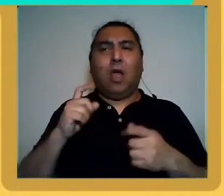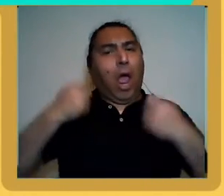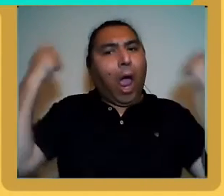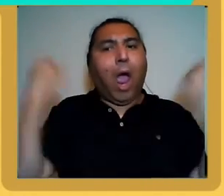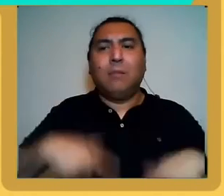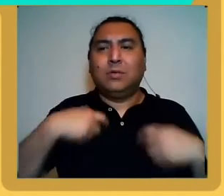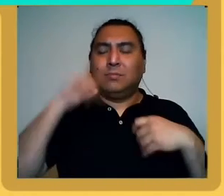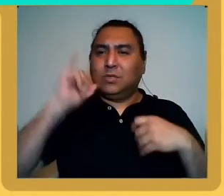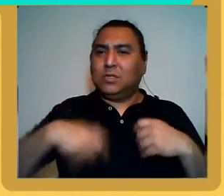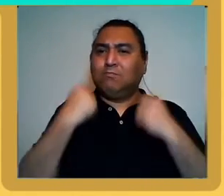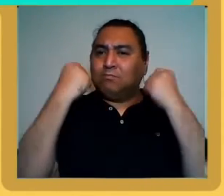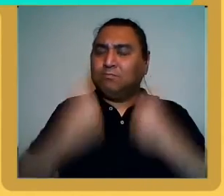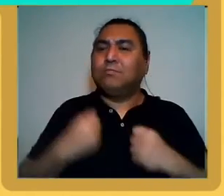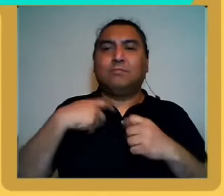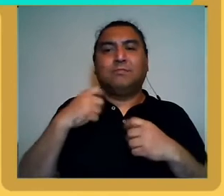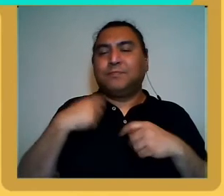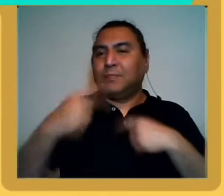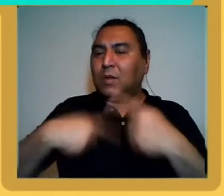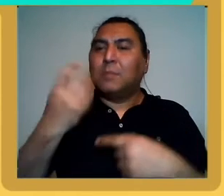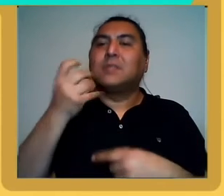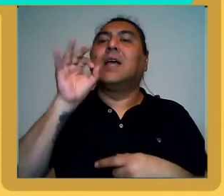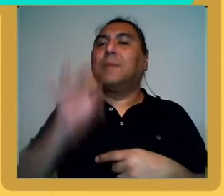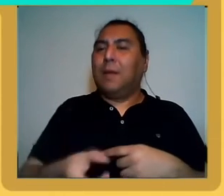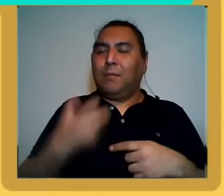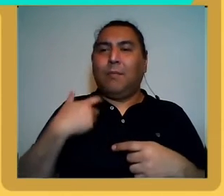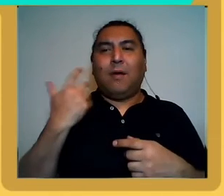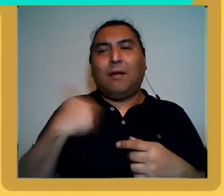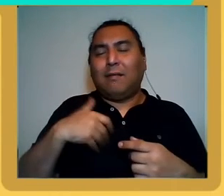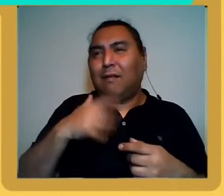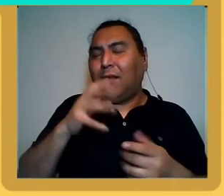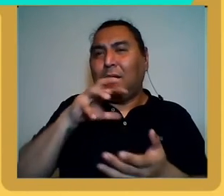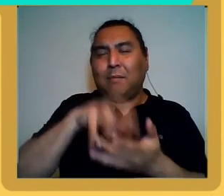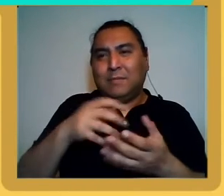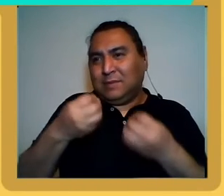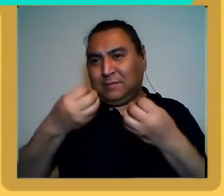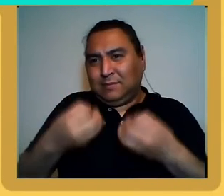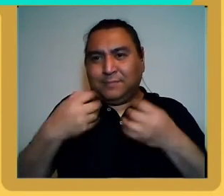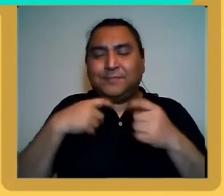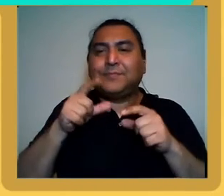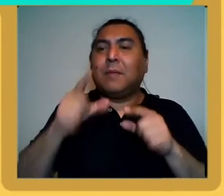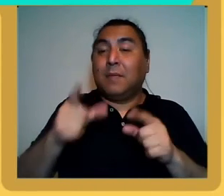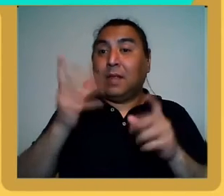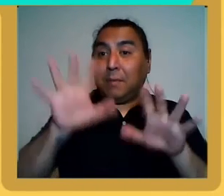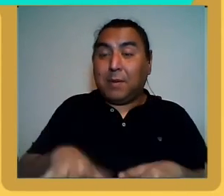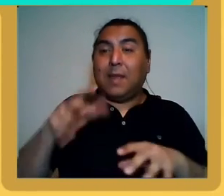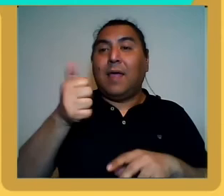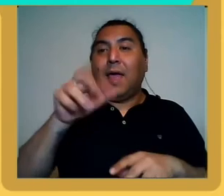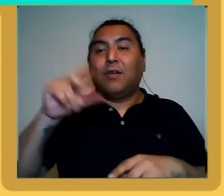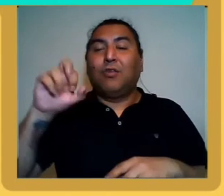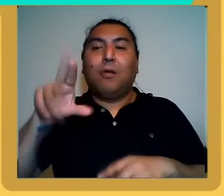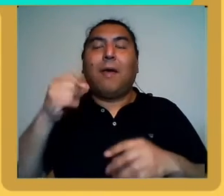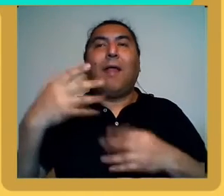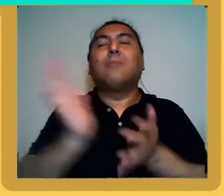que el país tiene y, bueno, Arcor estaba con las capacidades industriales preparadas para competir